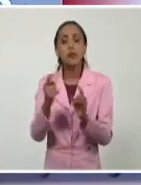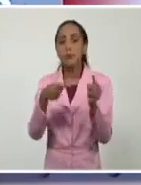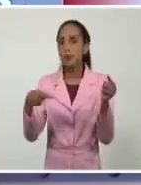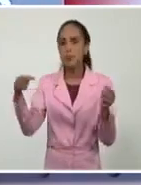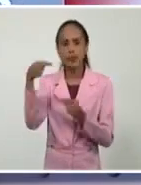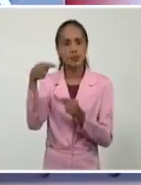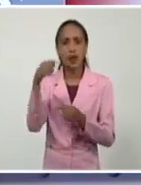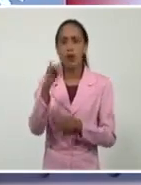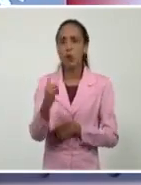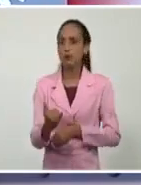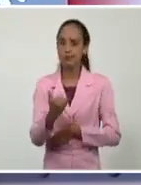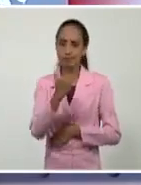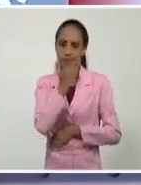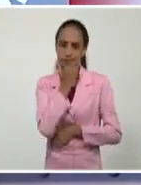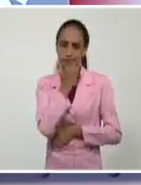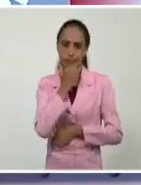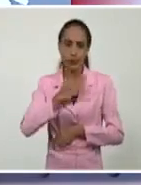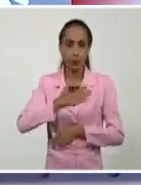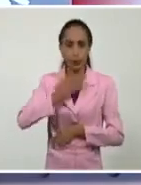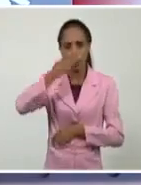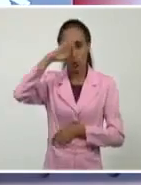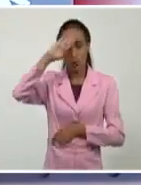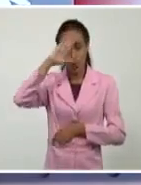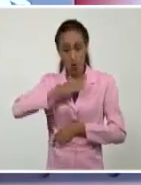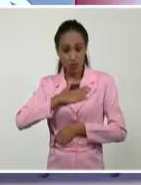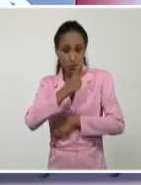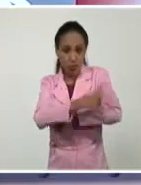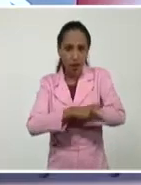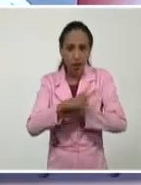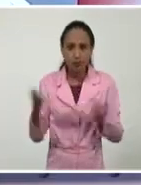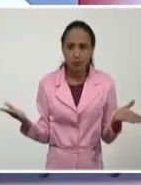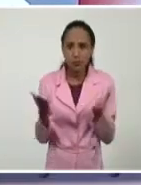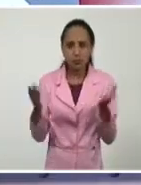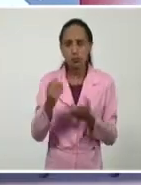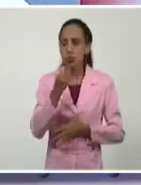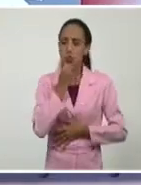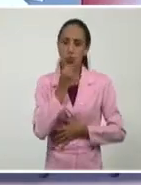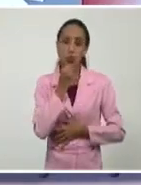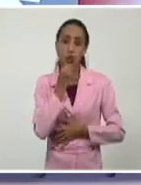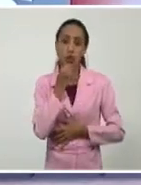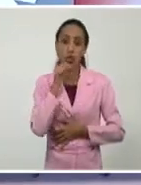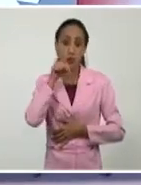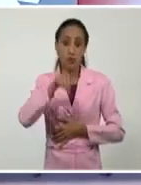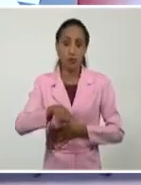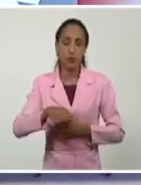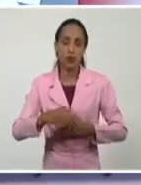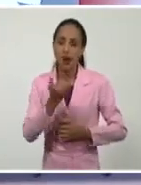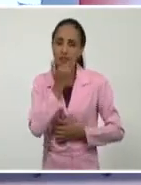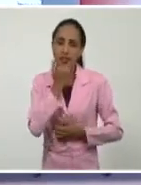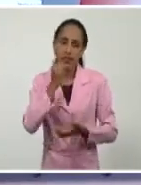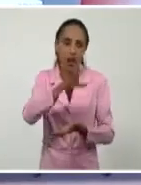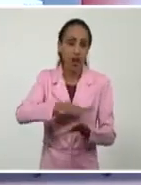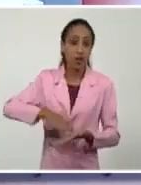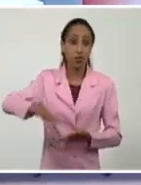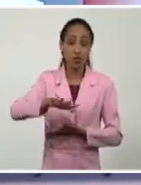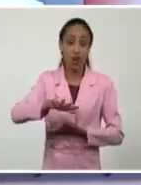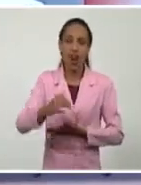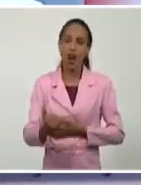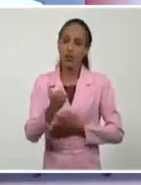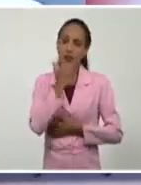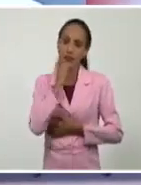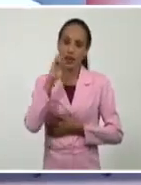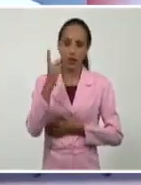obstáculo para que nuestro país pueda avanzar desde el punto de vista socioeconómico y ahora, en medio de la COVID-19,